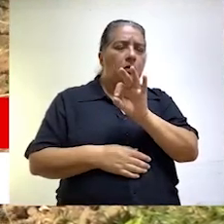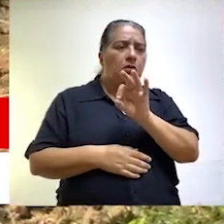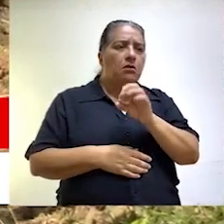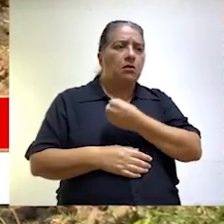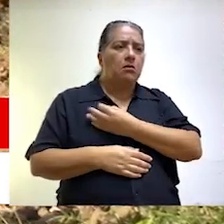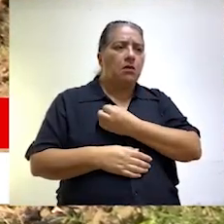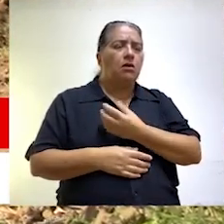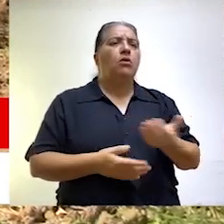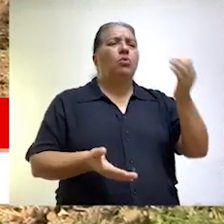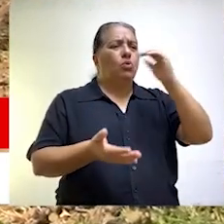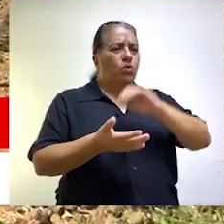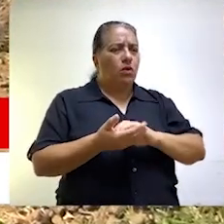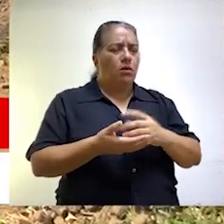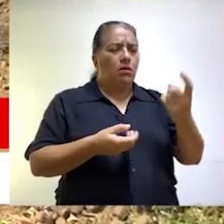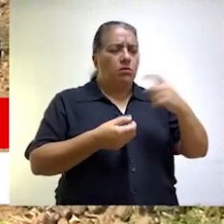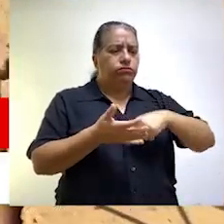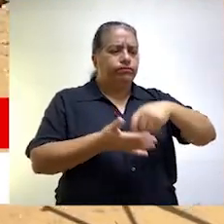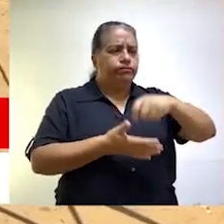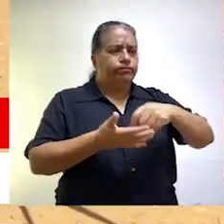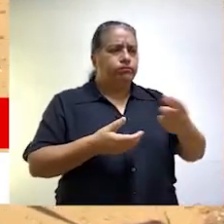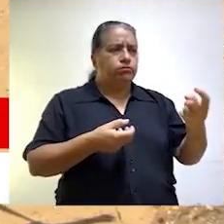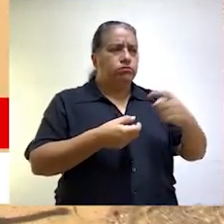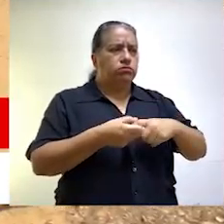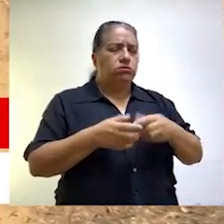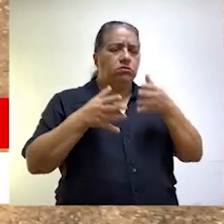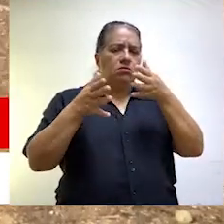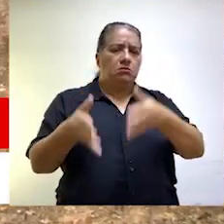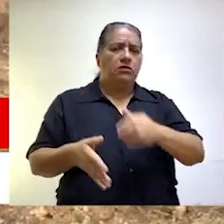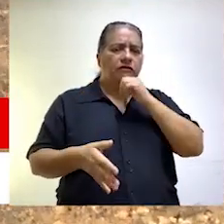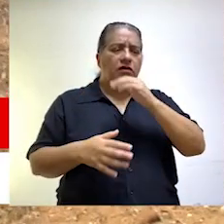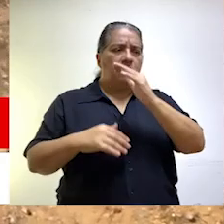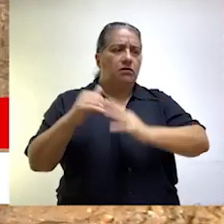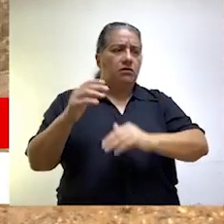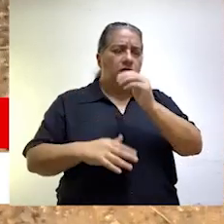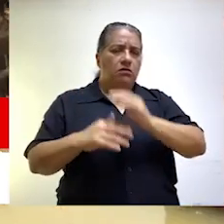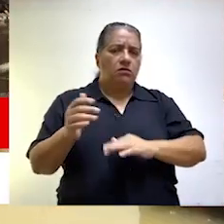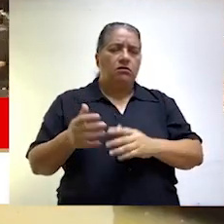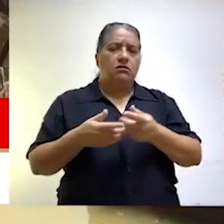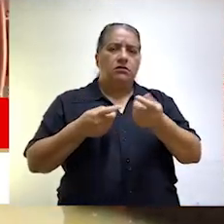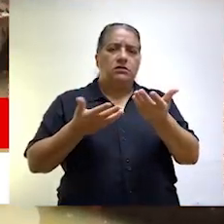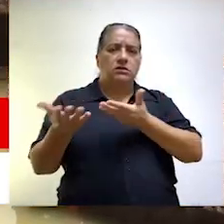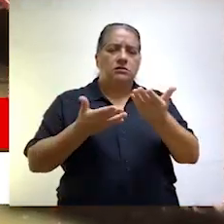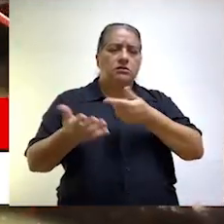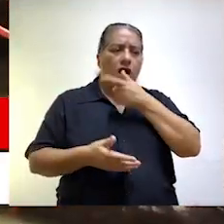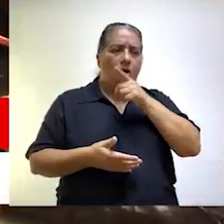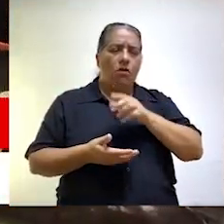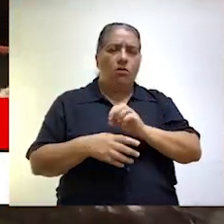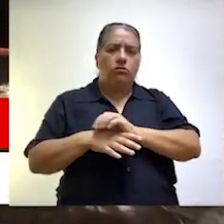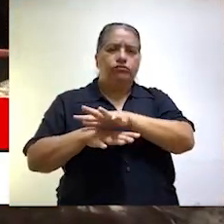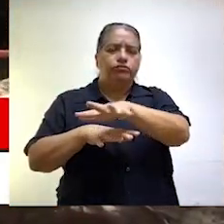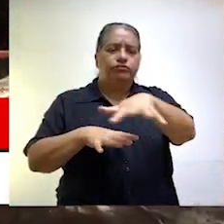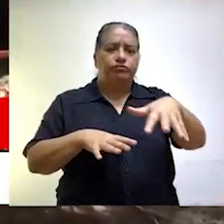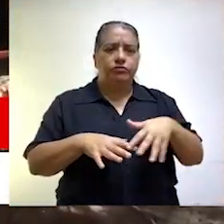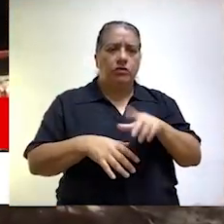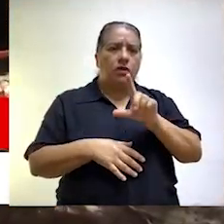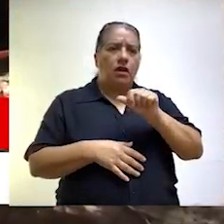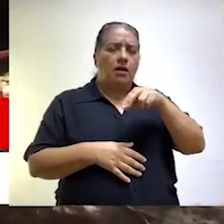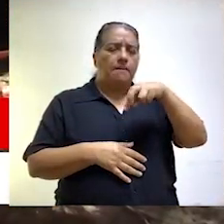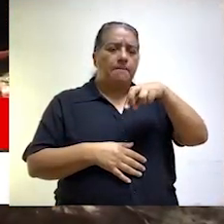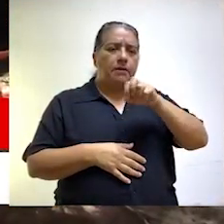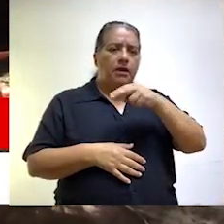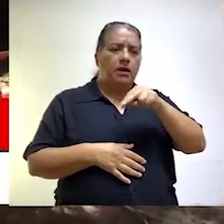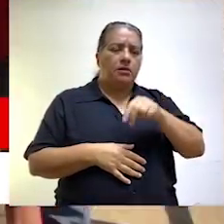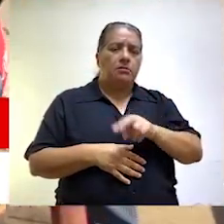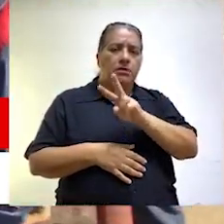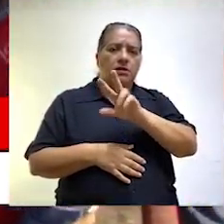no se pronunció y el 29 de mayo último se suscribió una nueva contratación directa para el saldo de obra de rehabilitación del